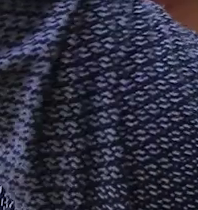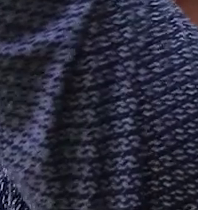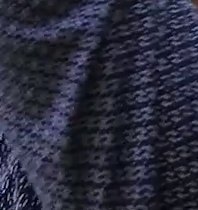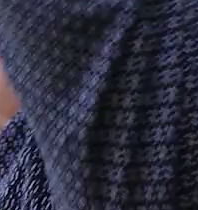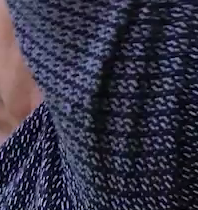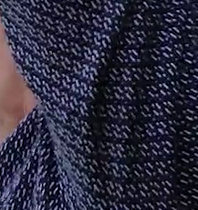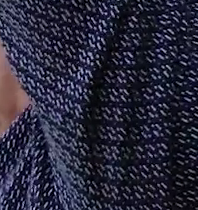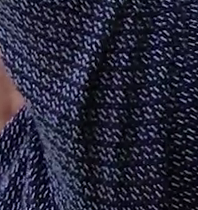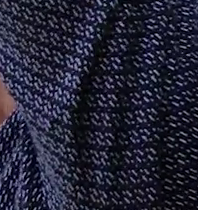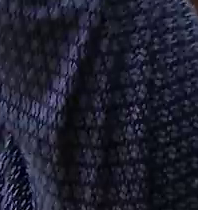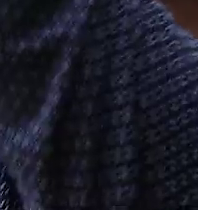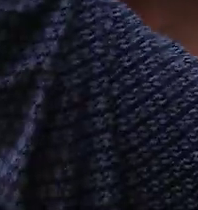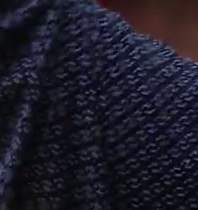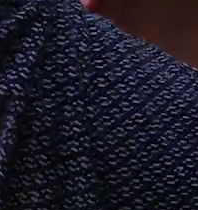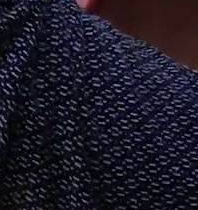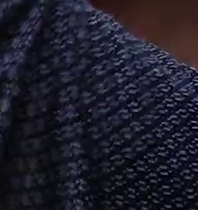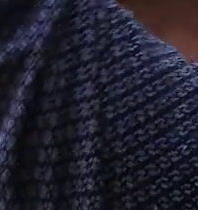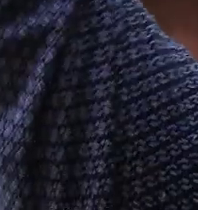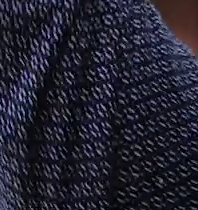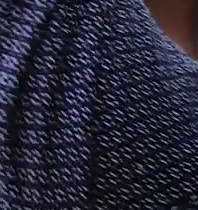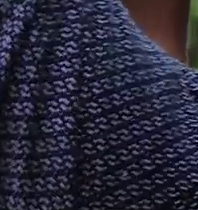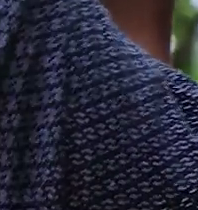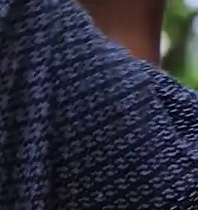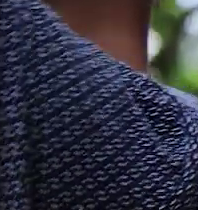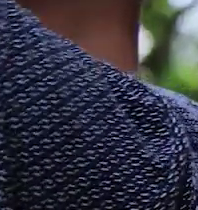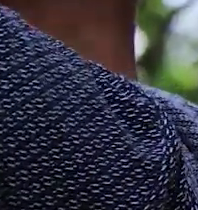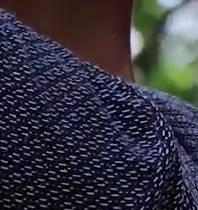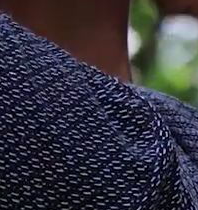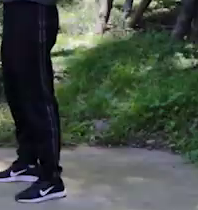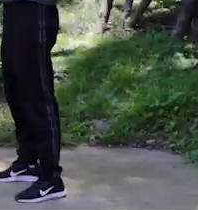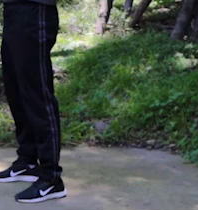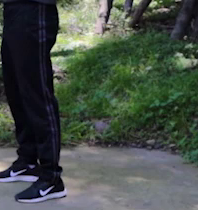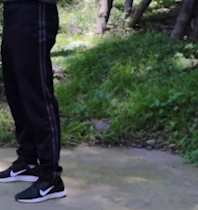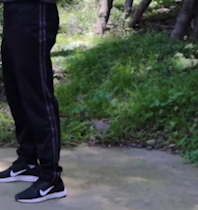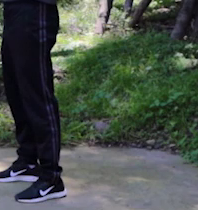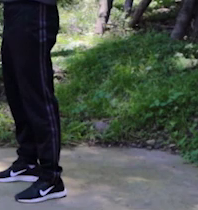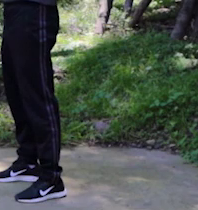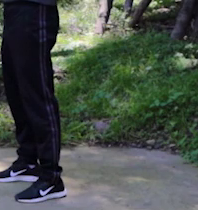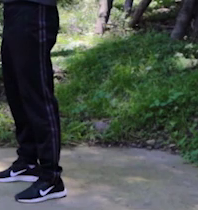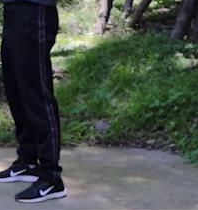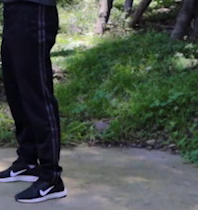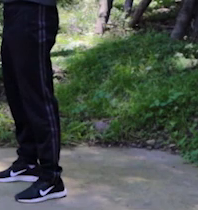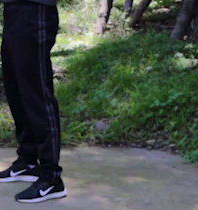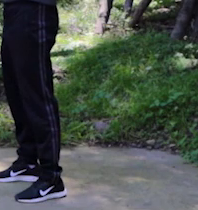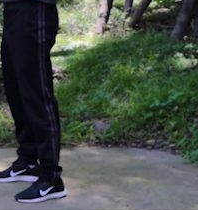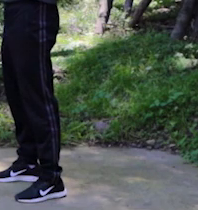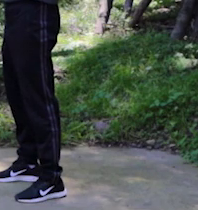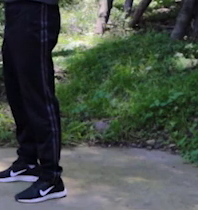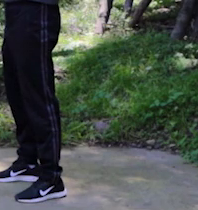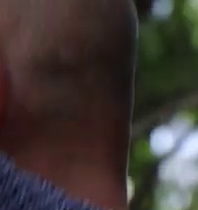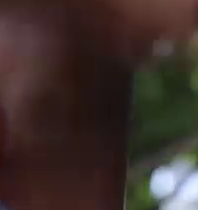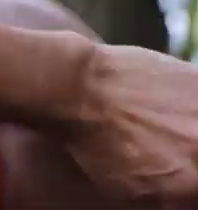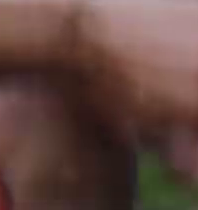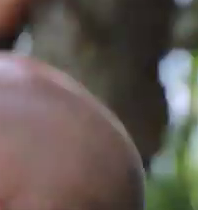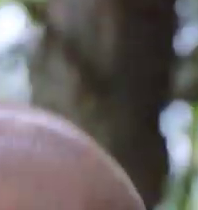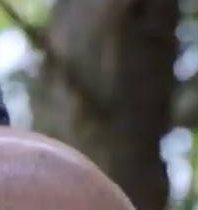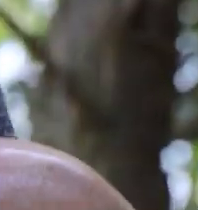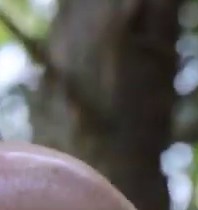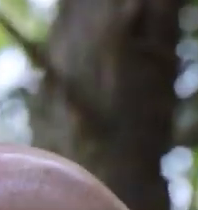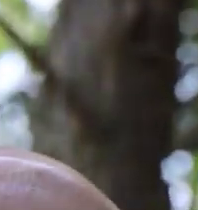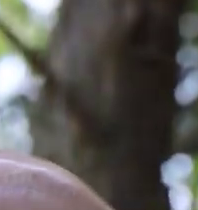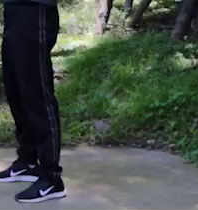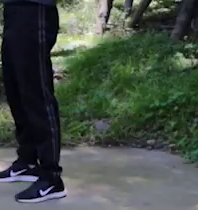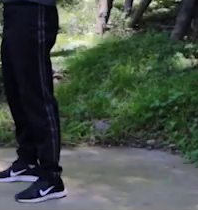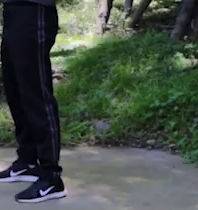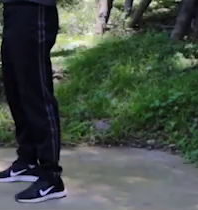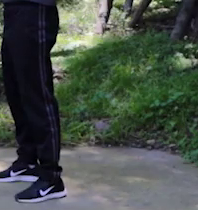si quiéramos alcanzar el cielo. Venga, uno, eso, perfecto. Con fuerza, que se vea. Bien, Jair, muy